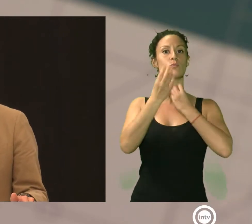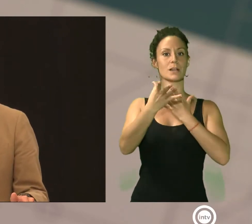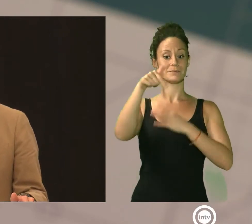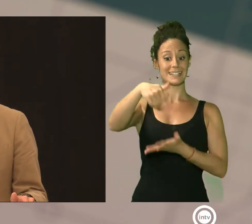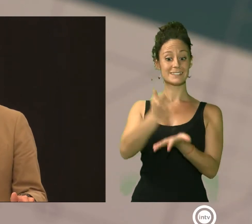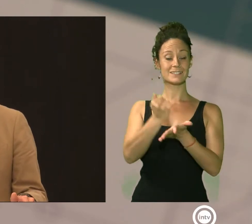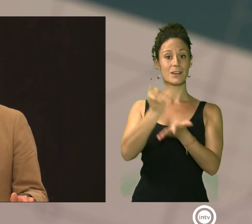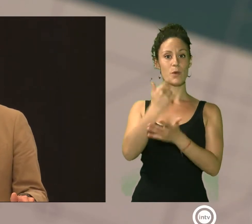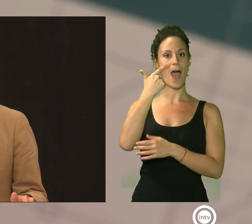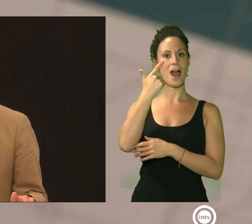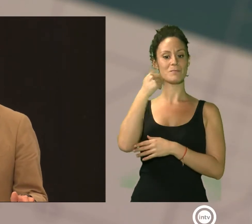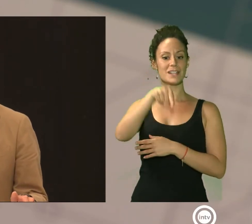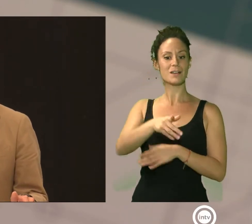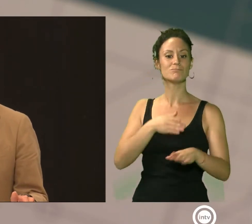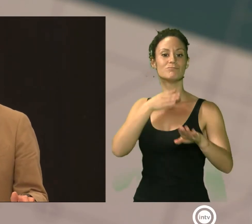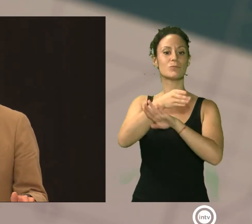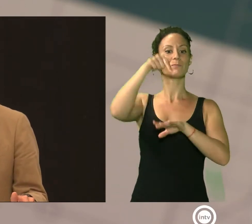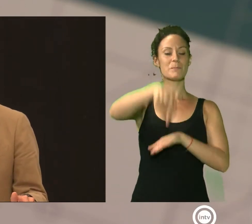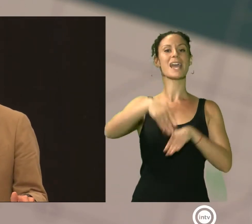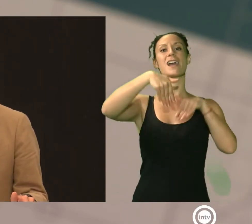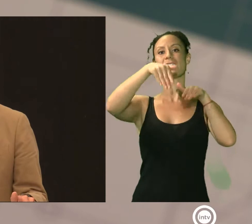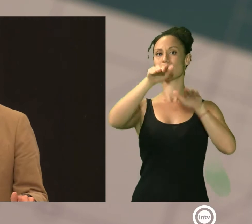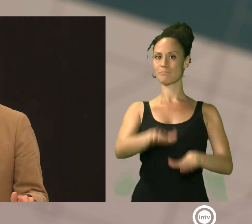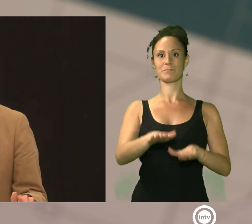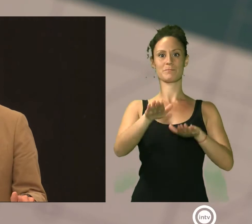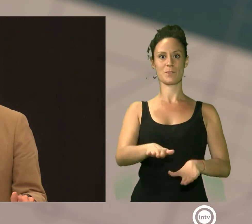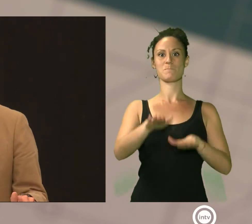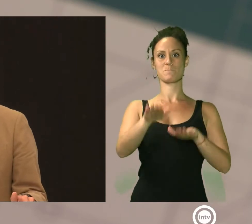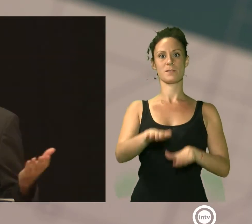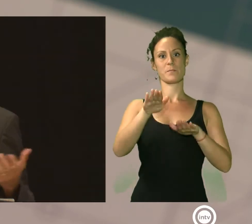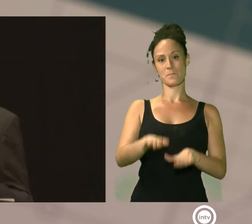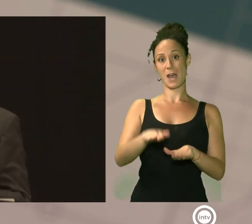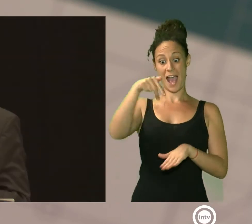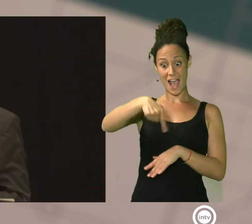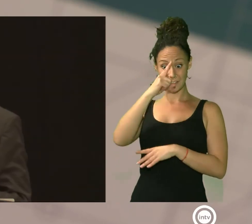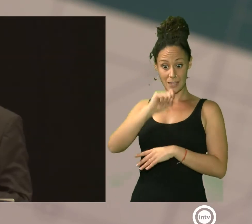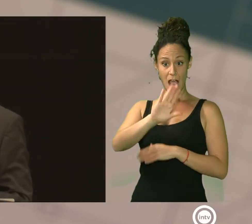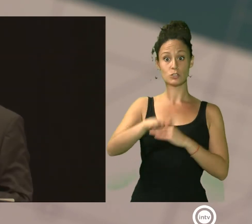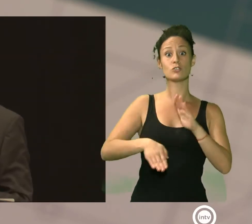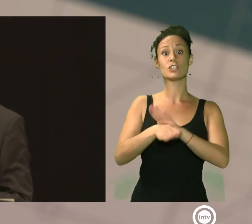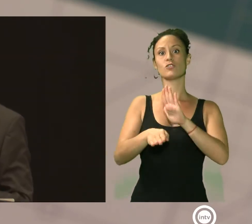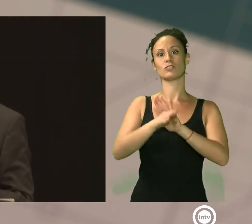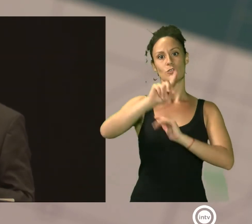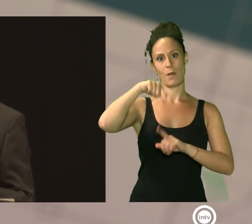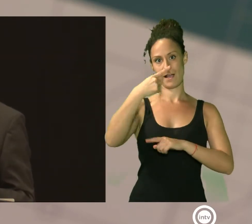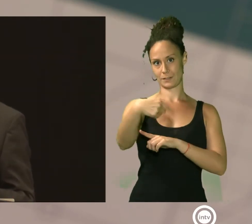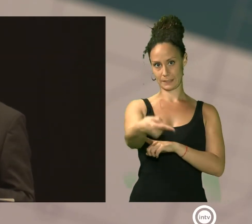para quedarse, no solamente en el 21, sino en los próximos años. Hace siete meses, como decía,